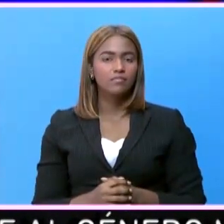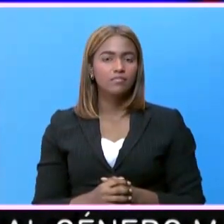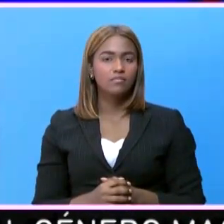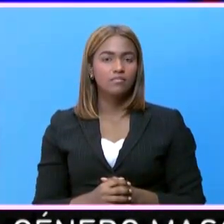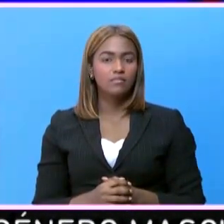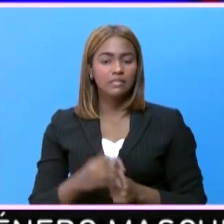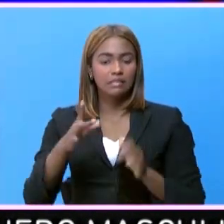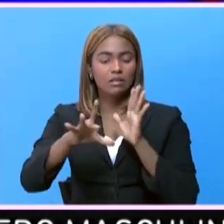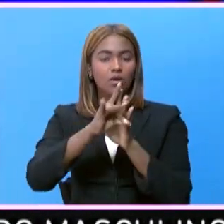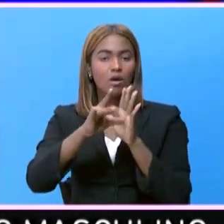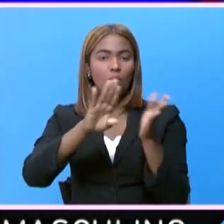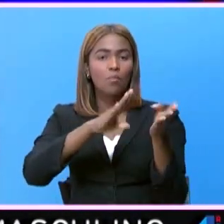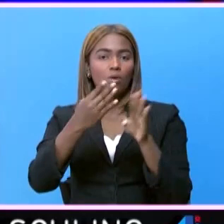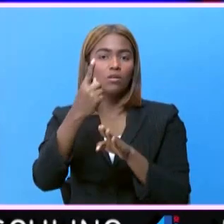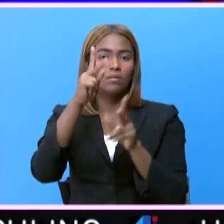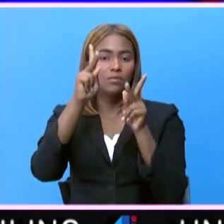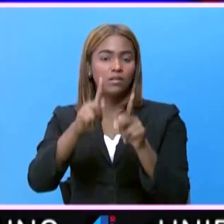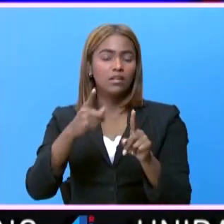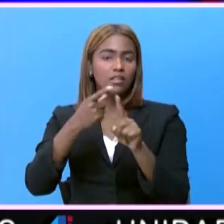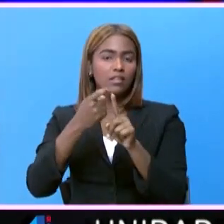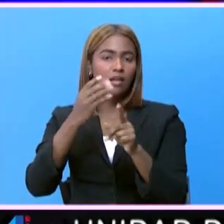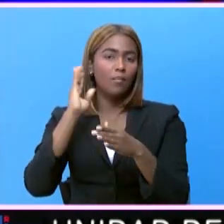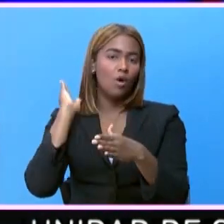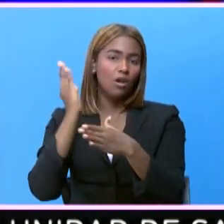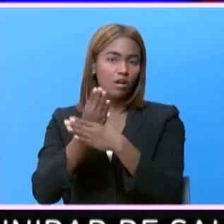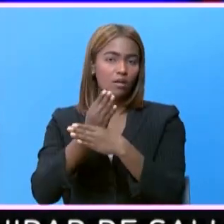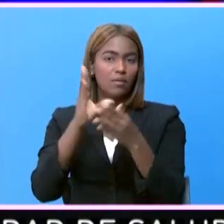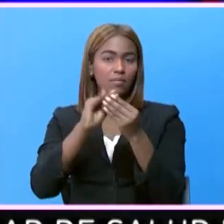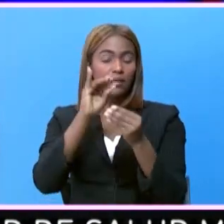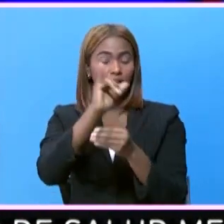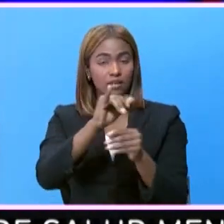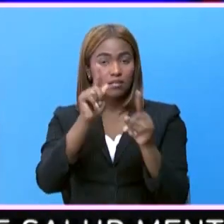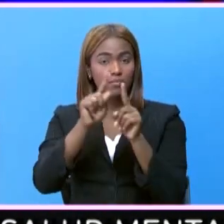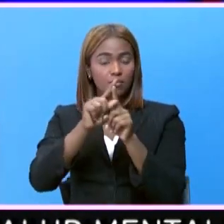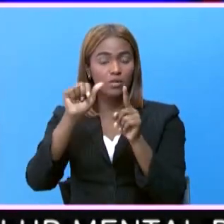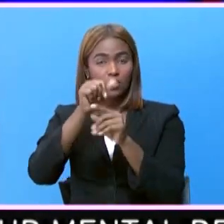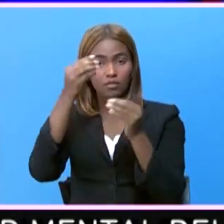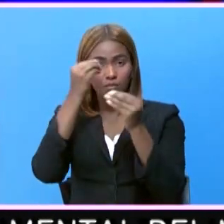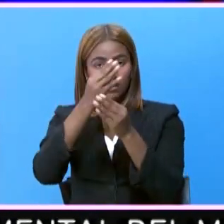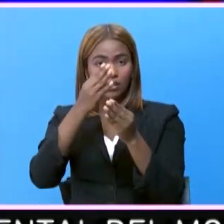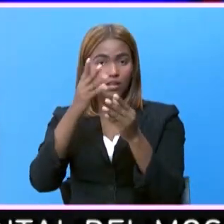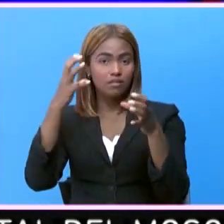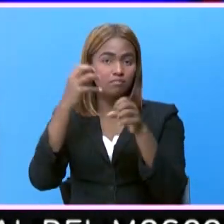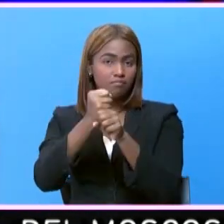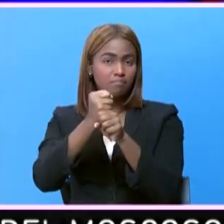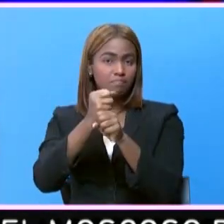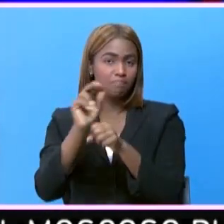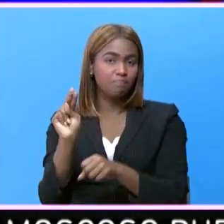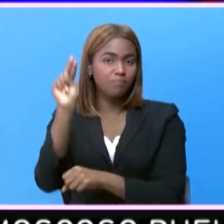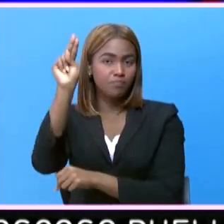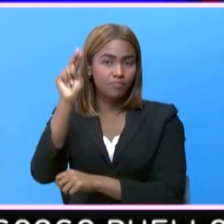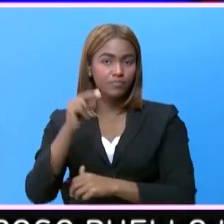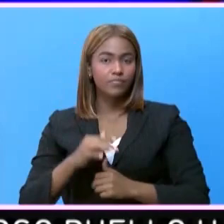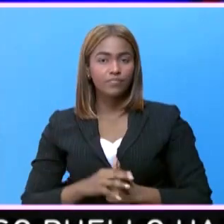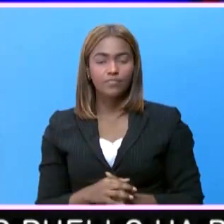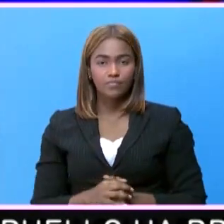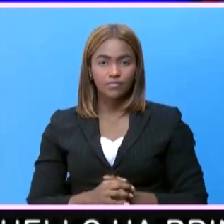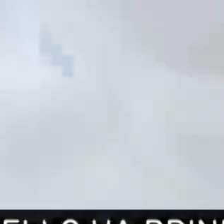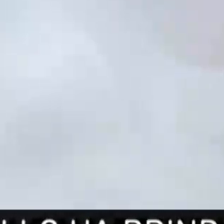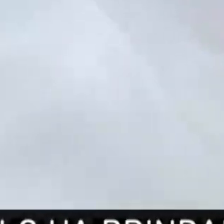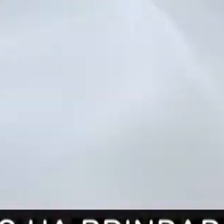Encuentran muerta a una persona en Bonao. Ampliamos estas y otras informaciones en el resumen del Cibao.